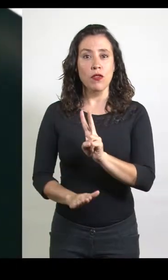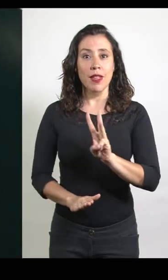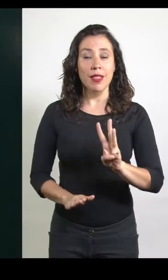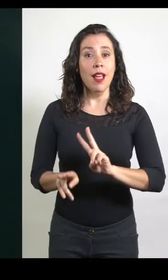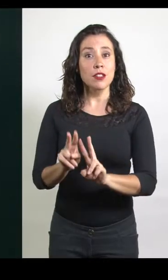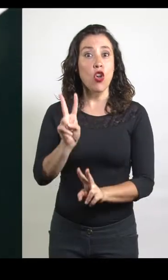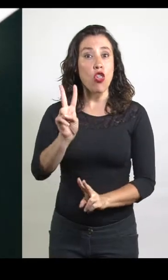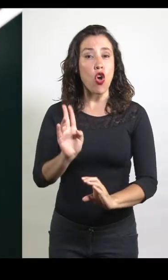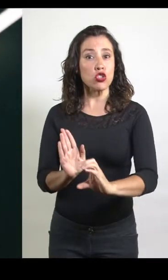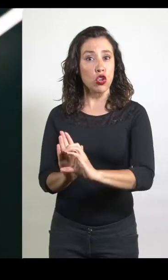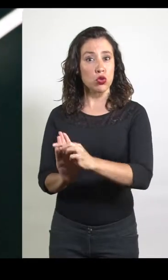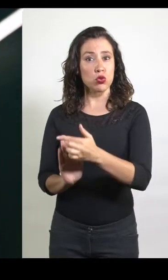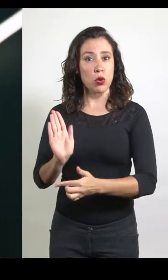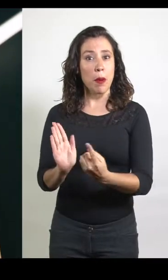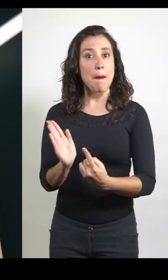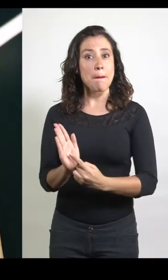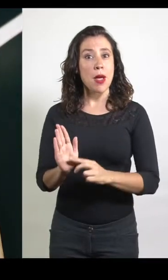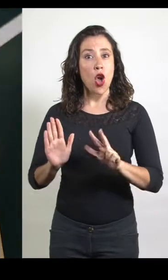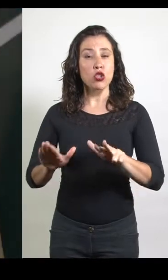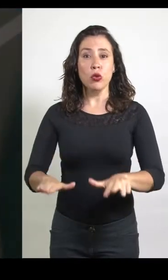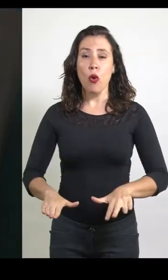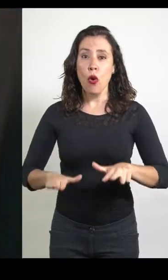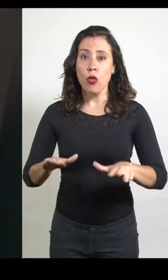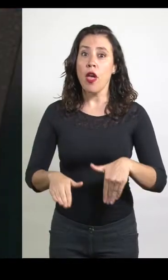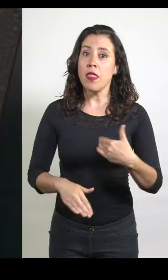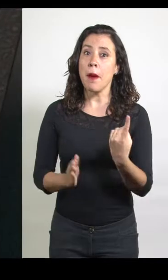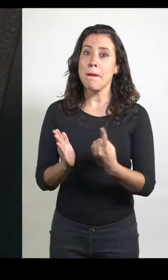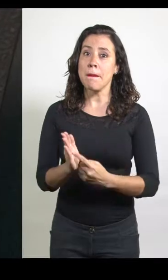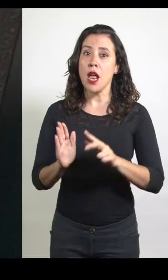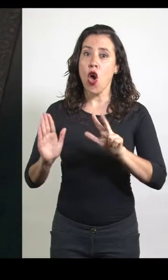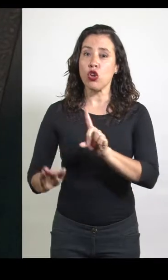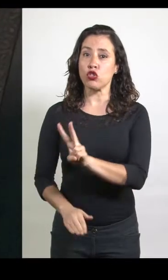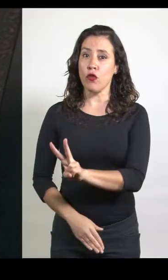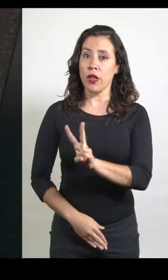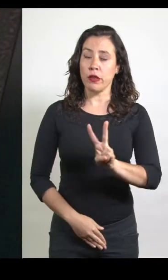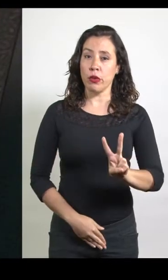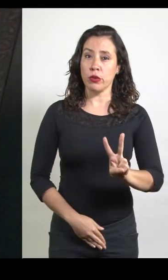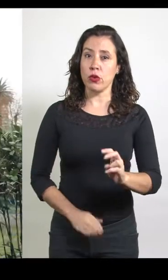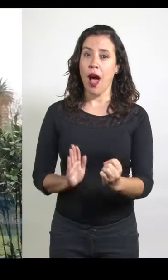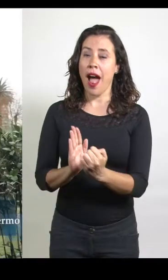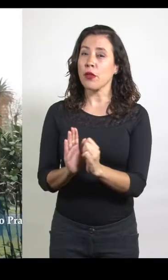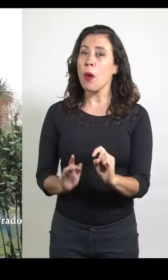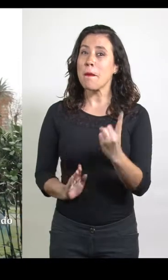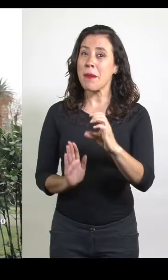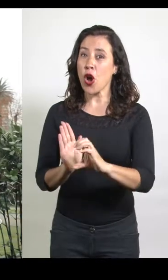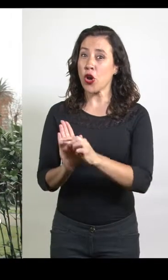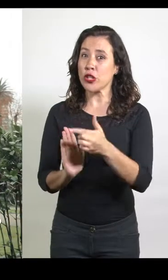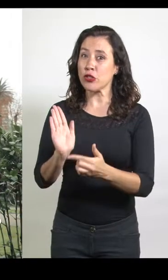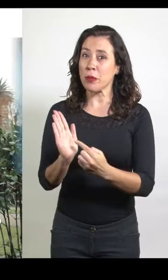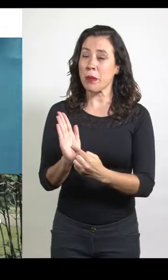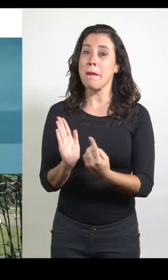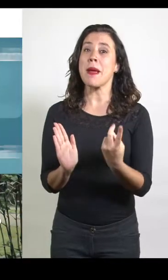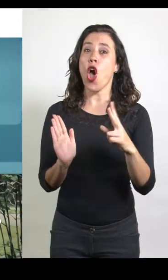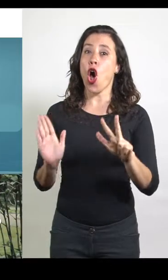se dictaron dos constituciones, la de 1818 y de 1822. El artículo primero de la Constitución de